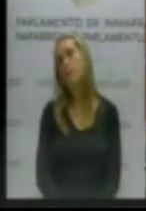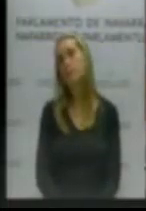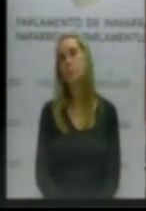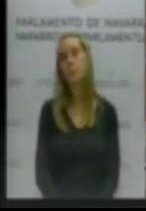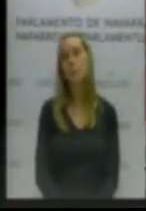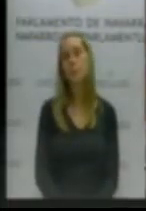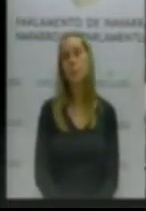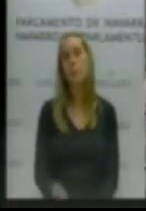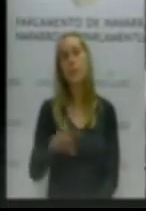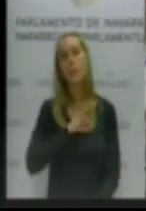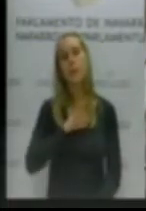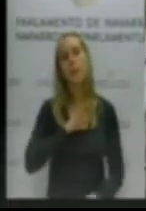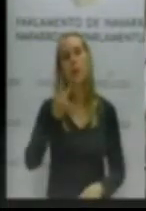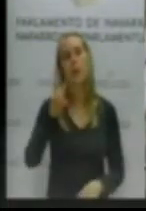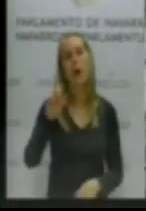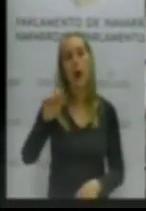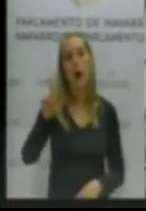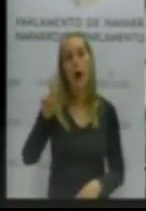Señor Aramburo,